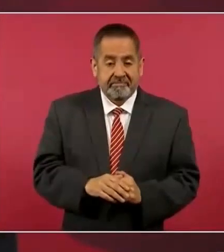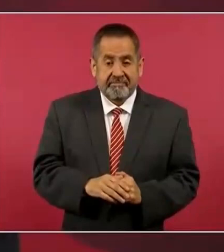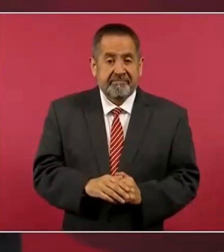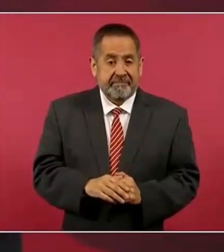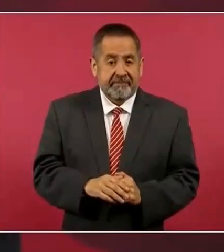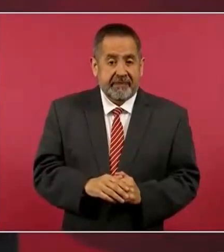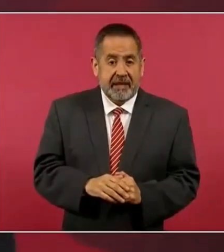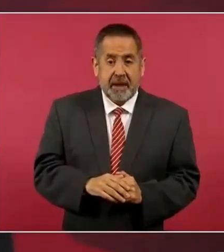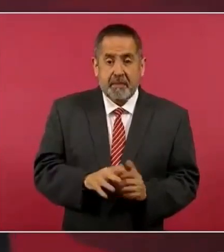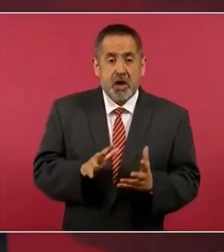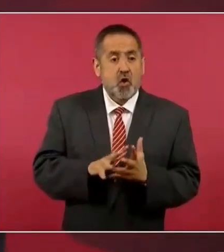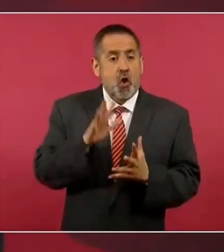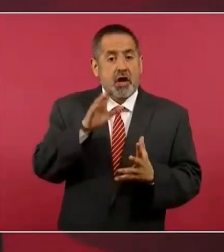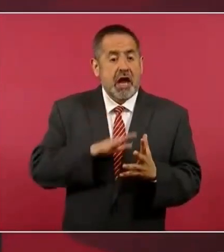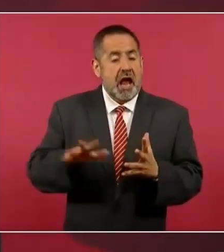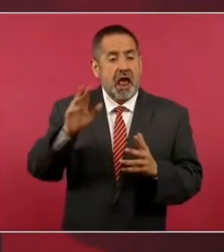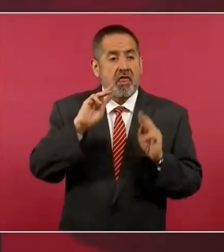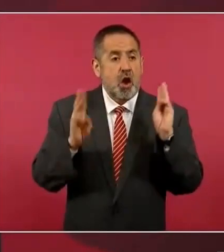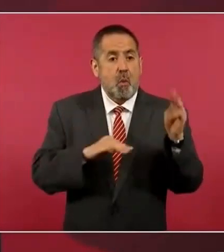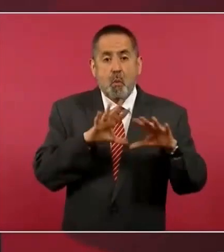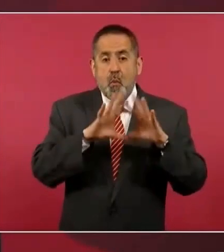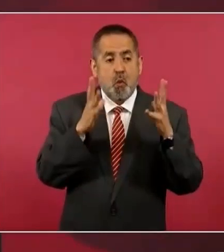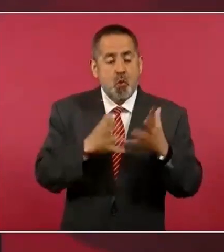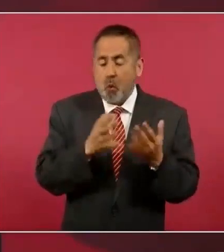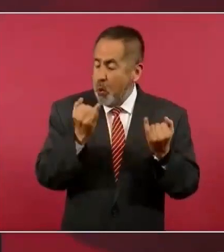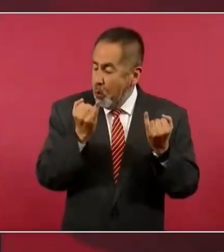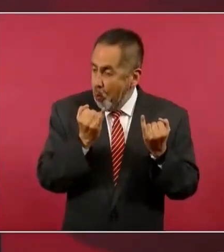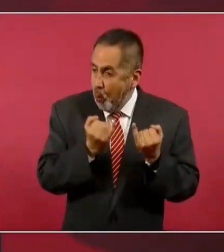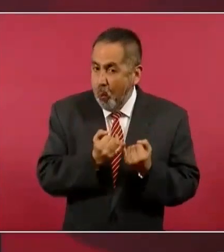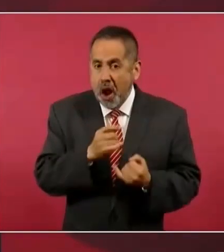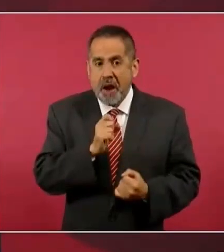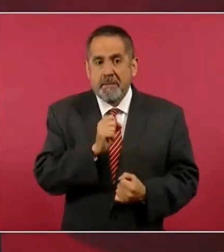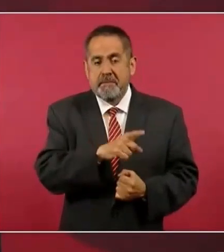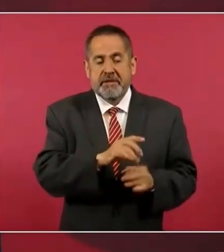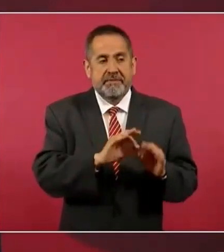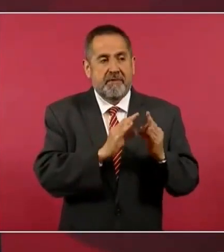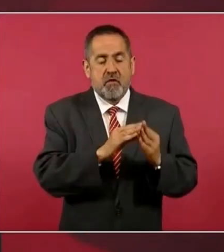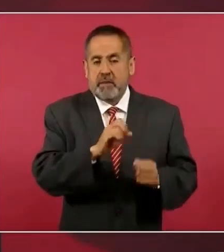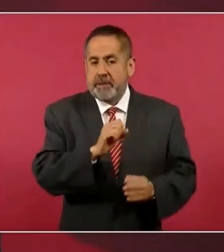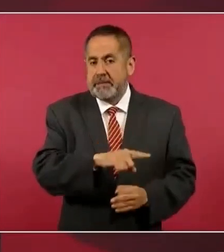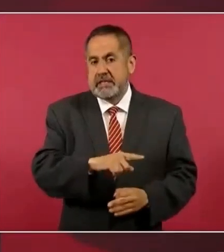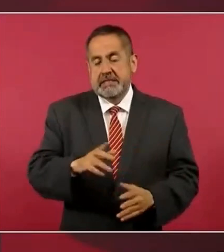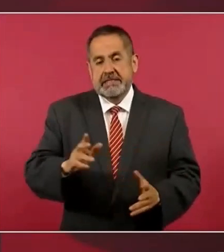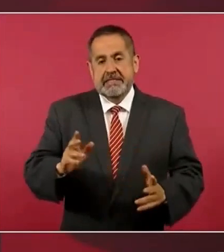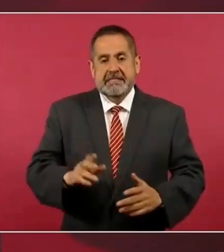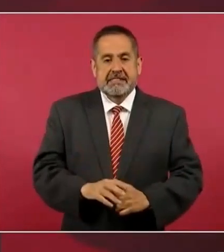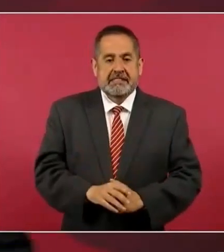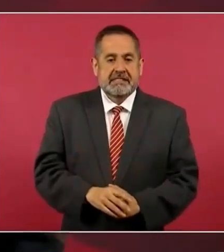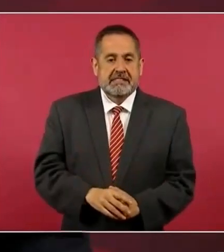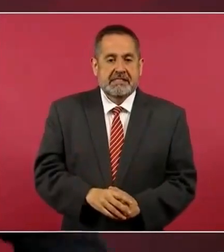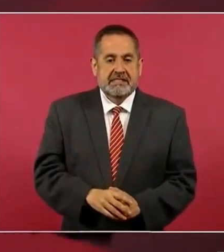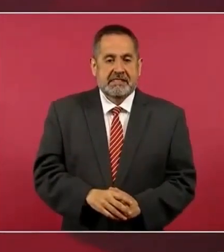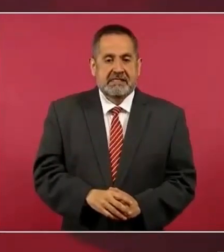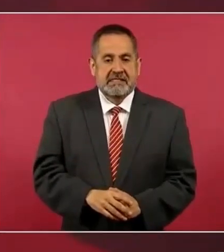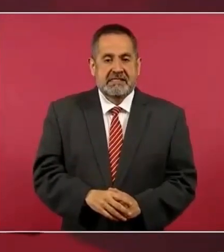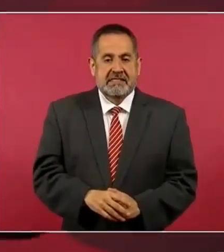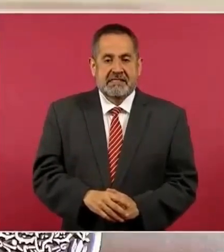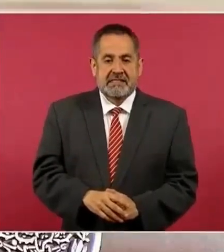la mayoría de los países del mundo, es